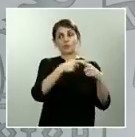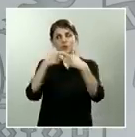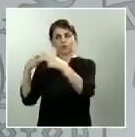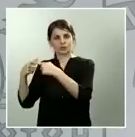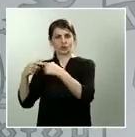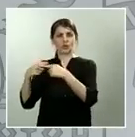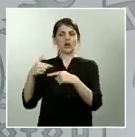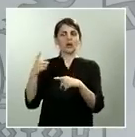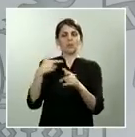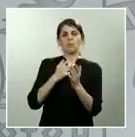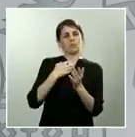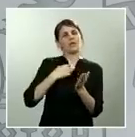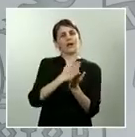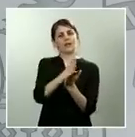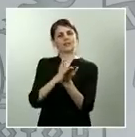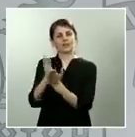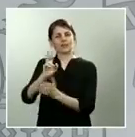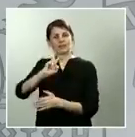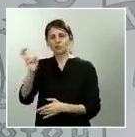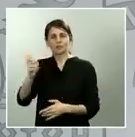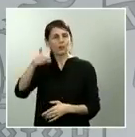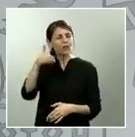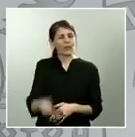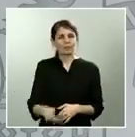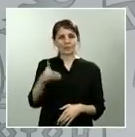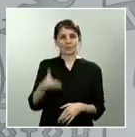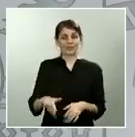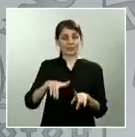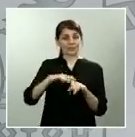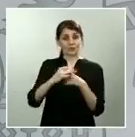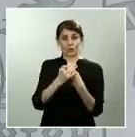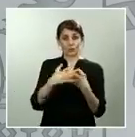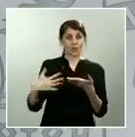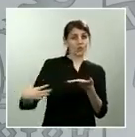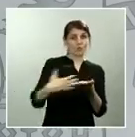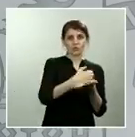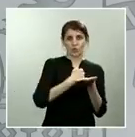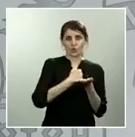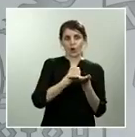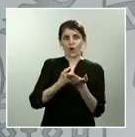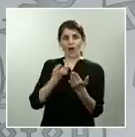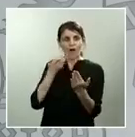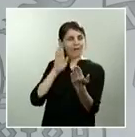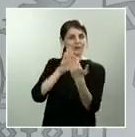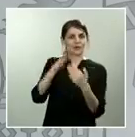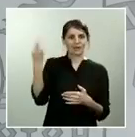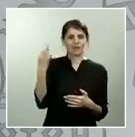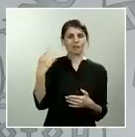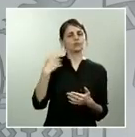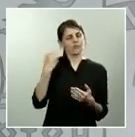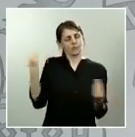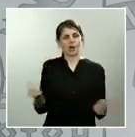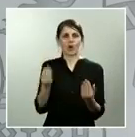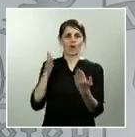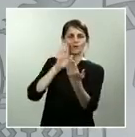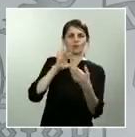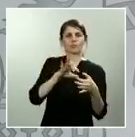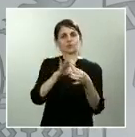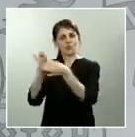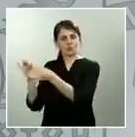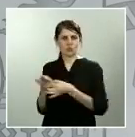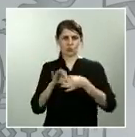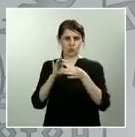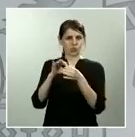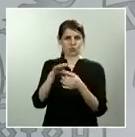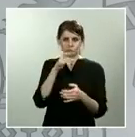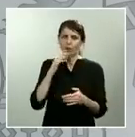compartir una situación que sido imprevista, inesperada y que está teniendo una importante profundidad. Y